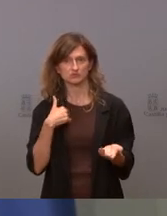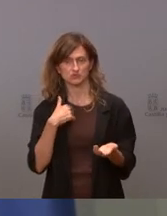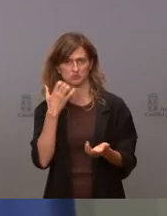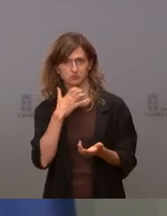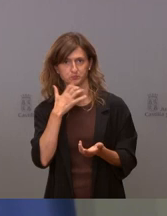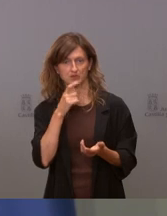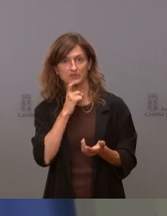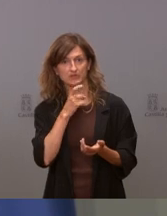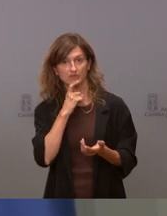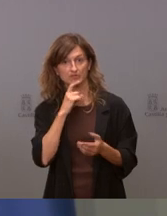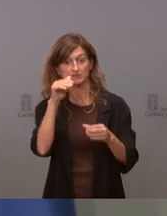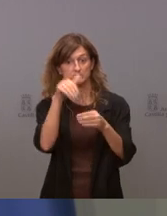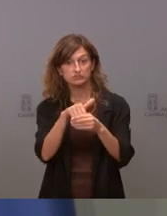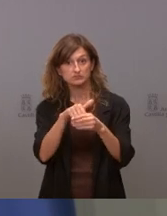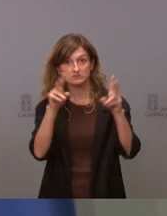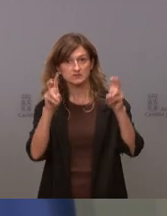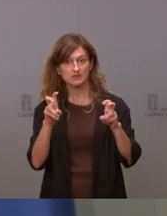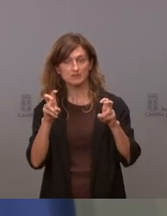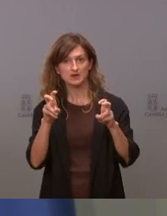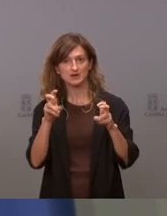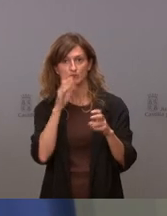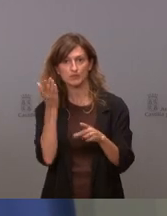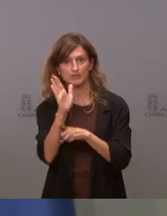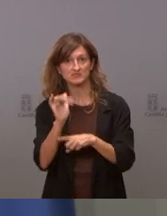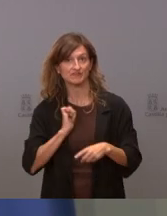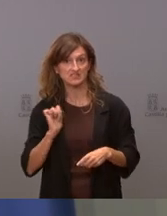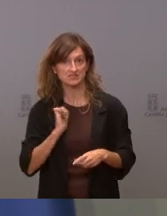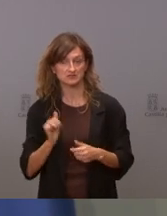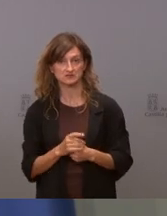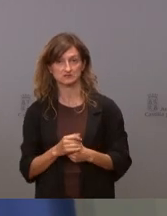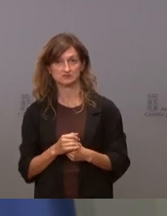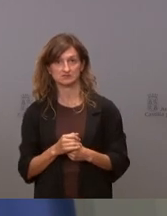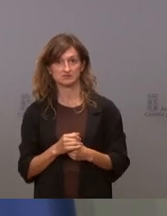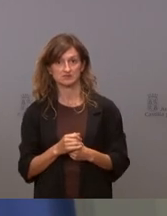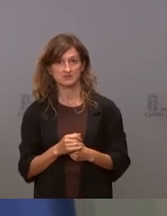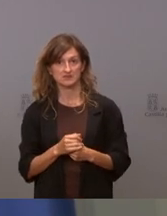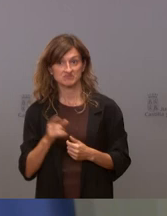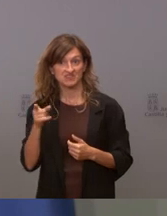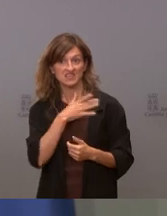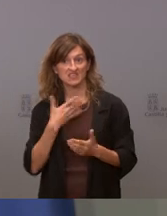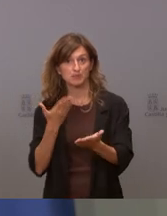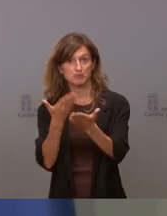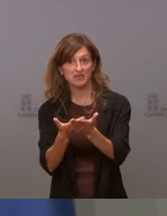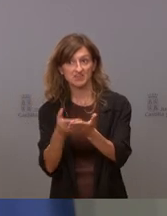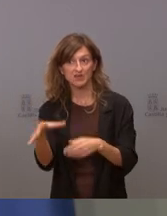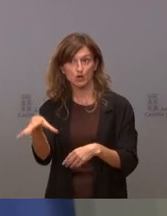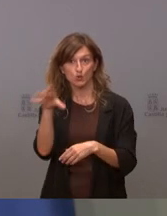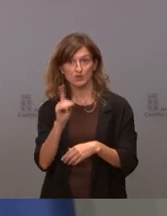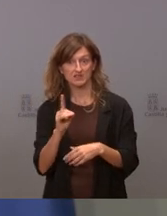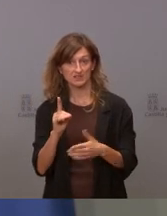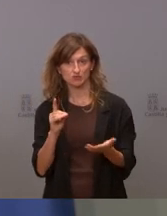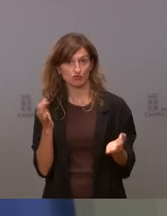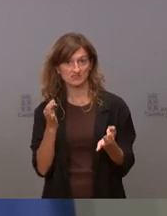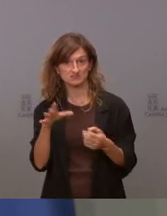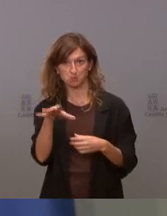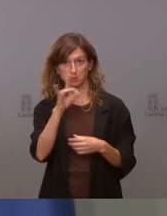arriba votar asuntos que parten de premisas falsas y que además no sé muy bien qué es lo que quiero que... No entiendo qué es lo que dice esa PNL.